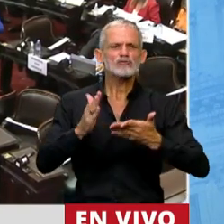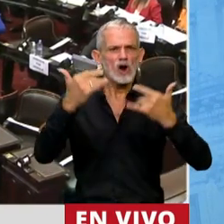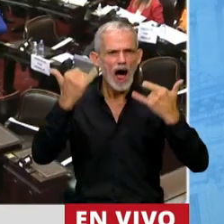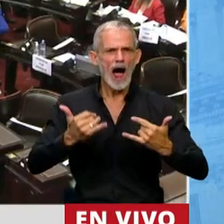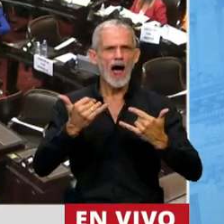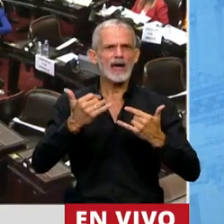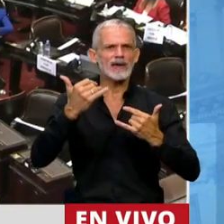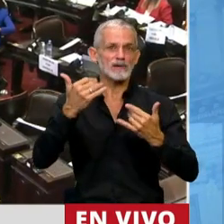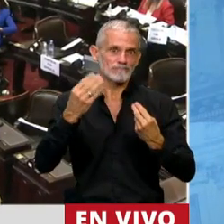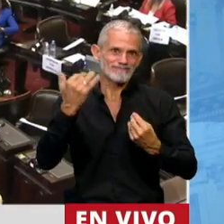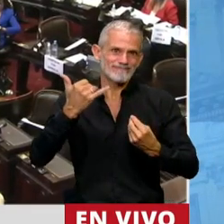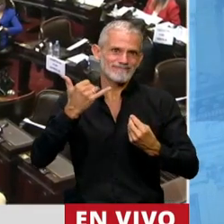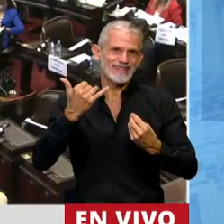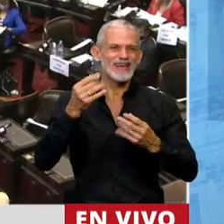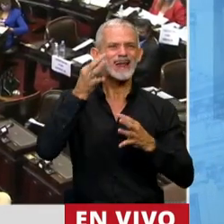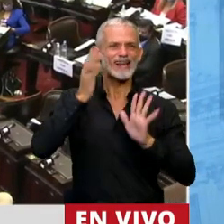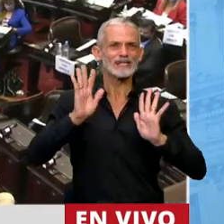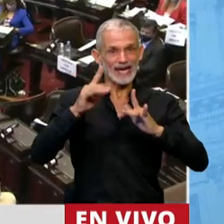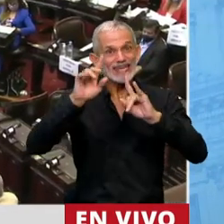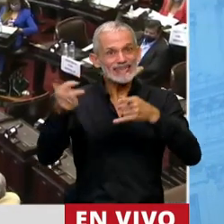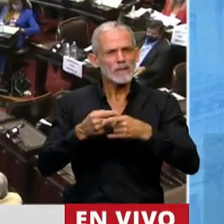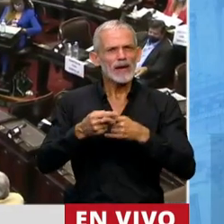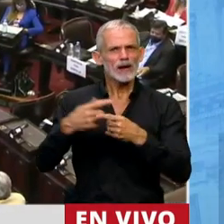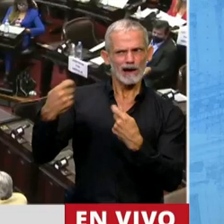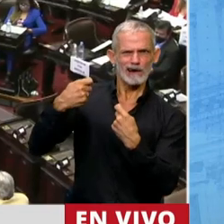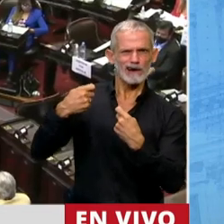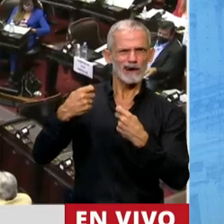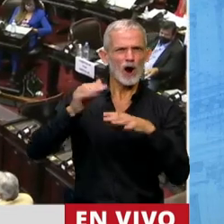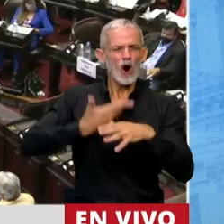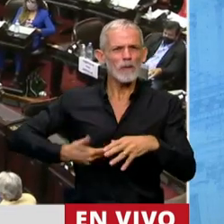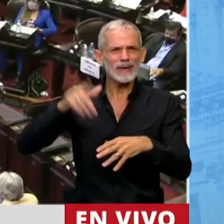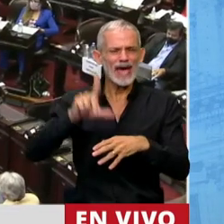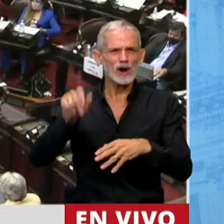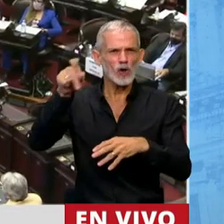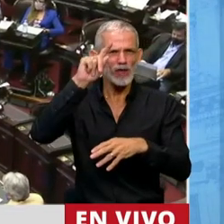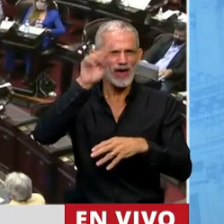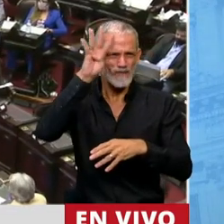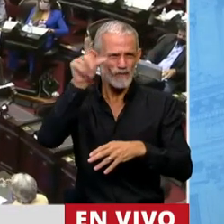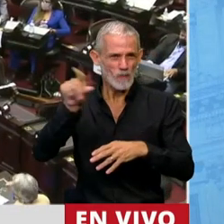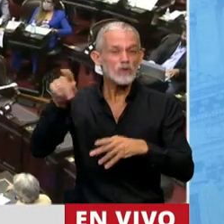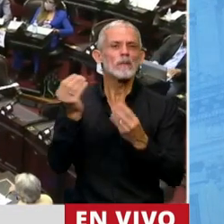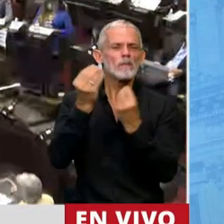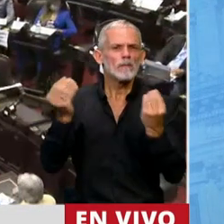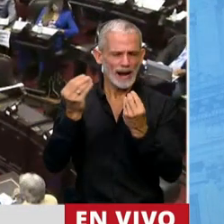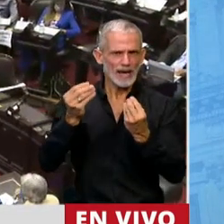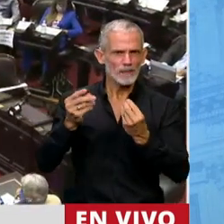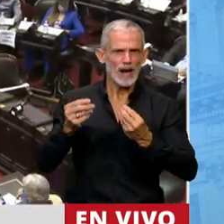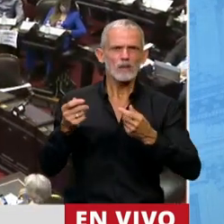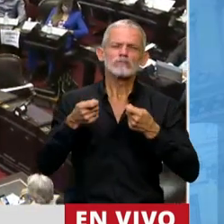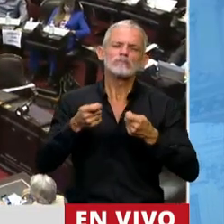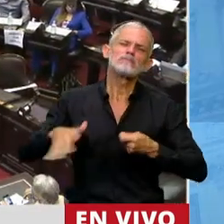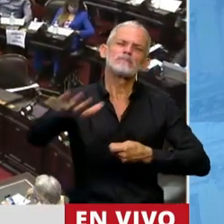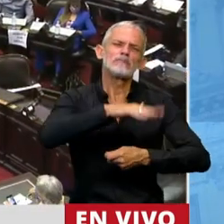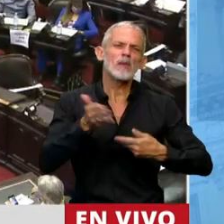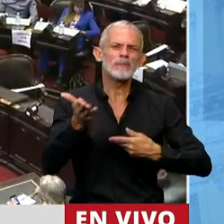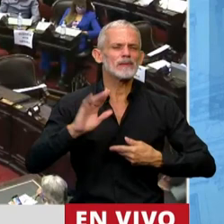sufrimos de casta y la intimidación del gobierno de Formosa e instar a toda la clase política argentina